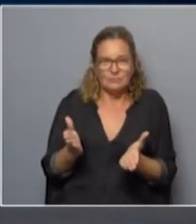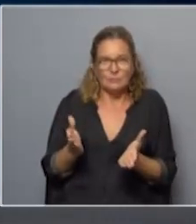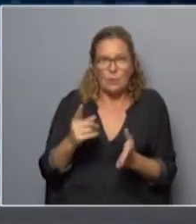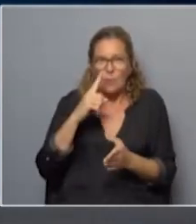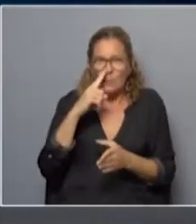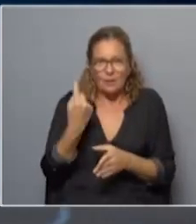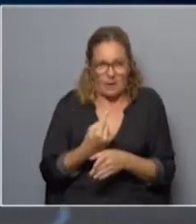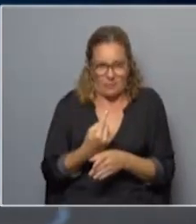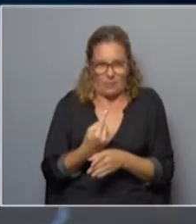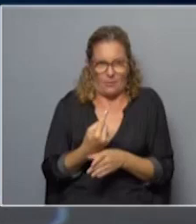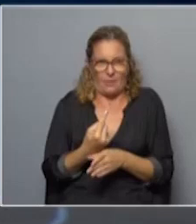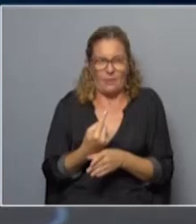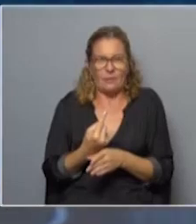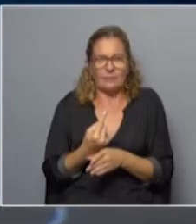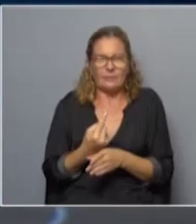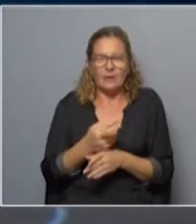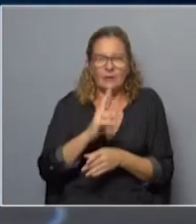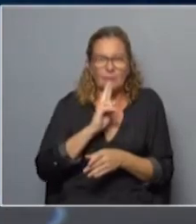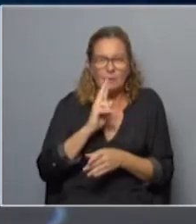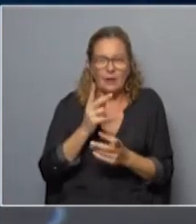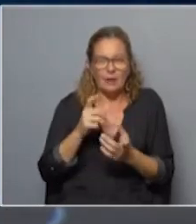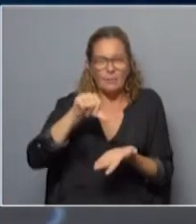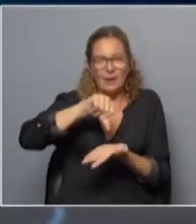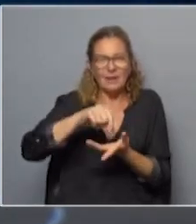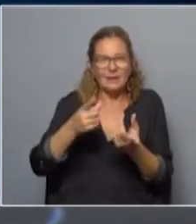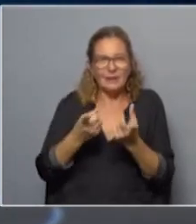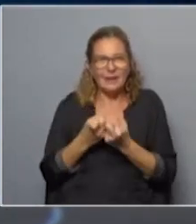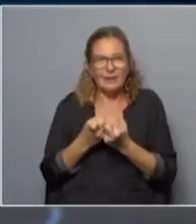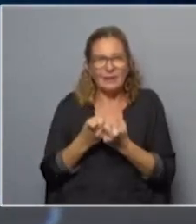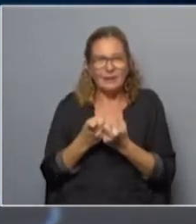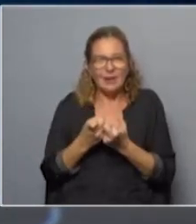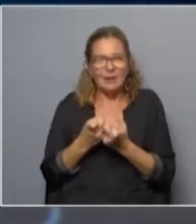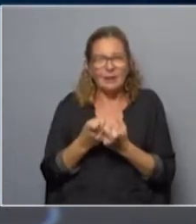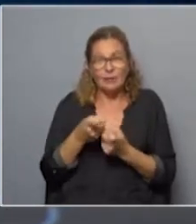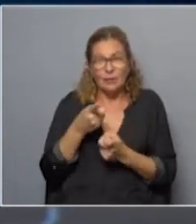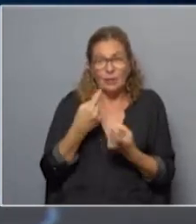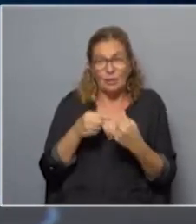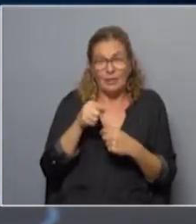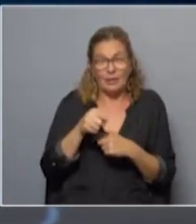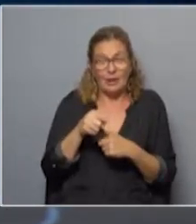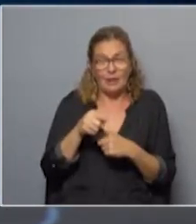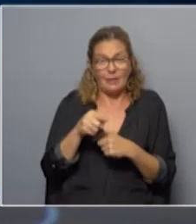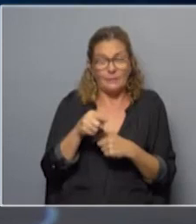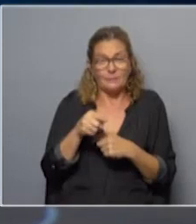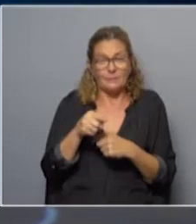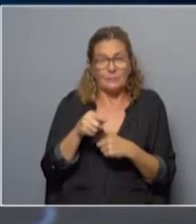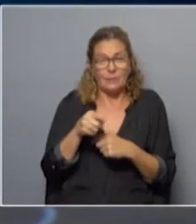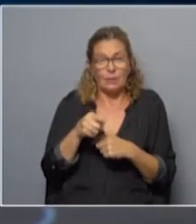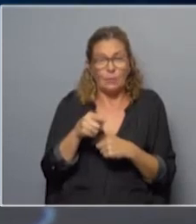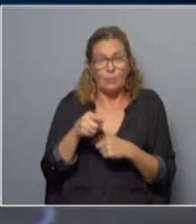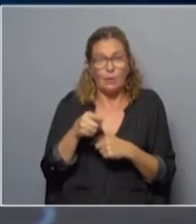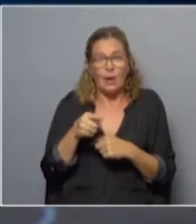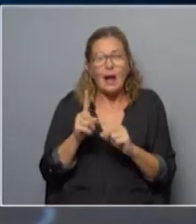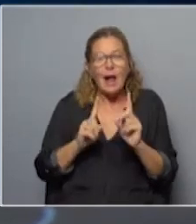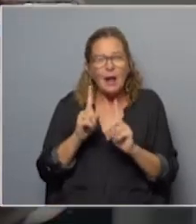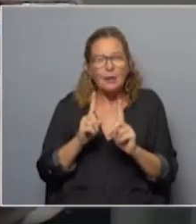urgencia, respuestas que el país necesitaba. Incluso allí, esta ley de urgente consideración, genera desde el vamos